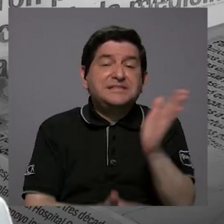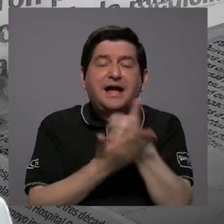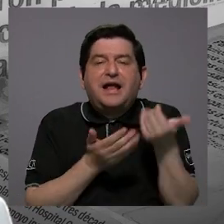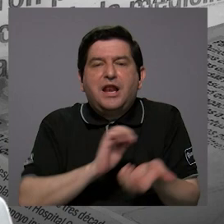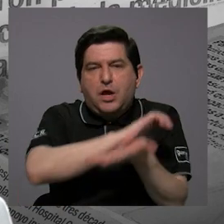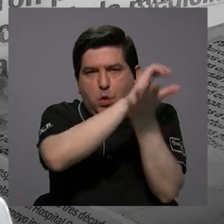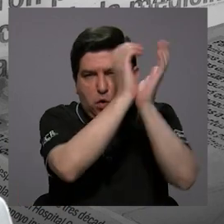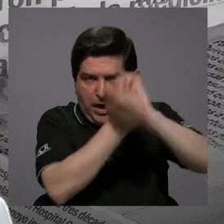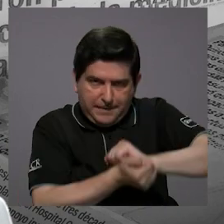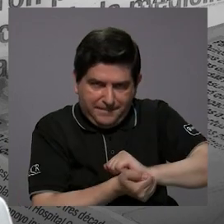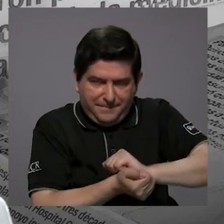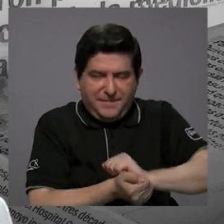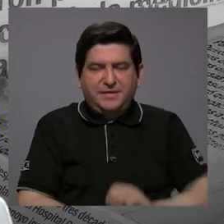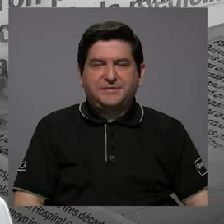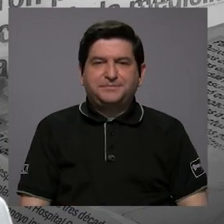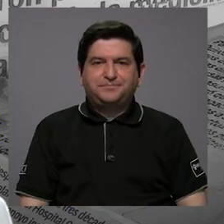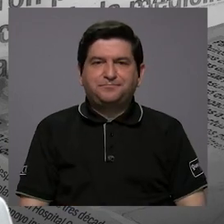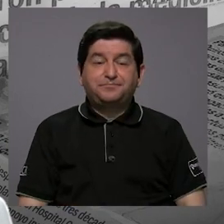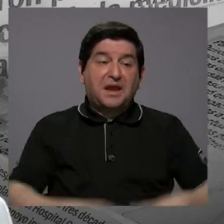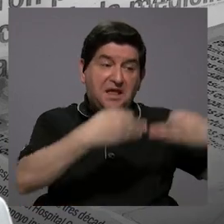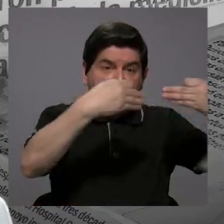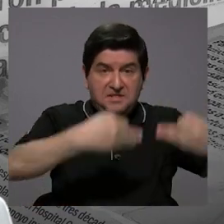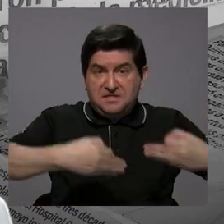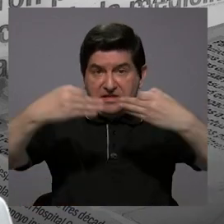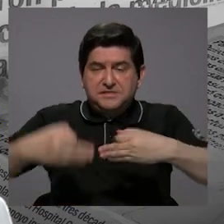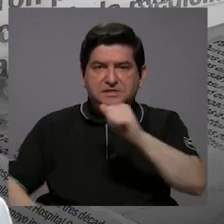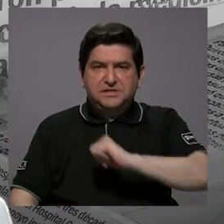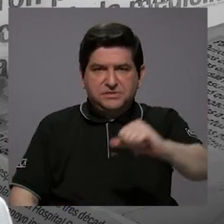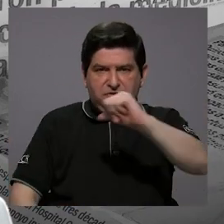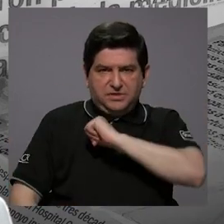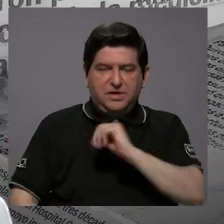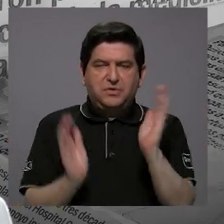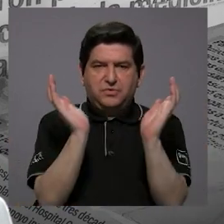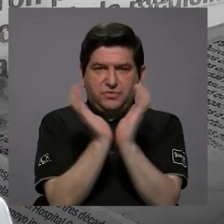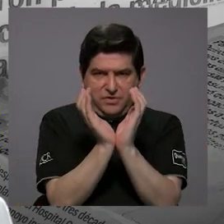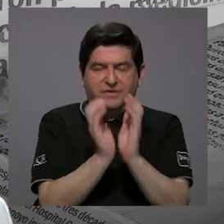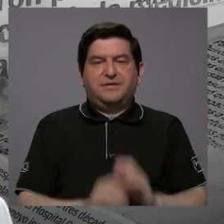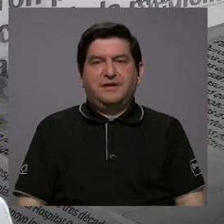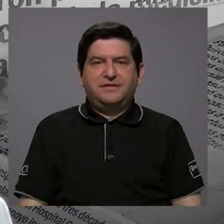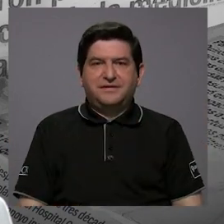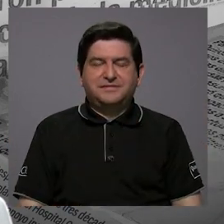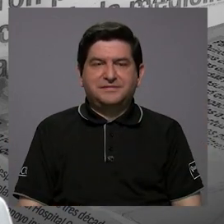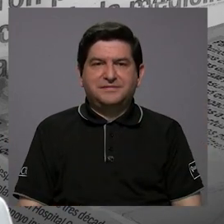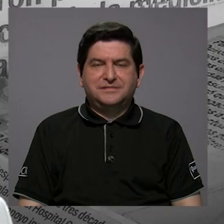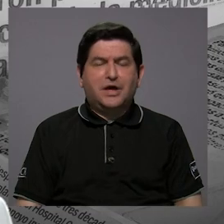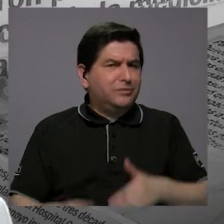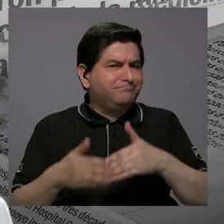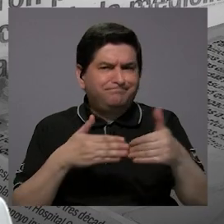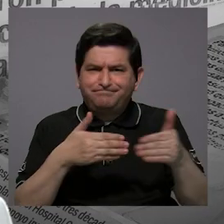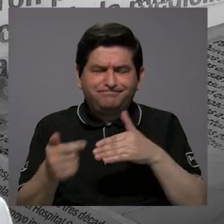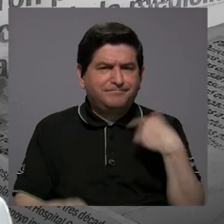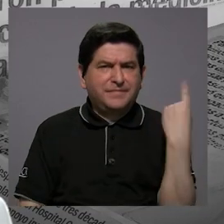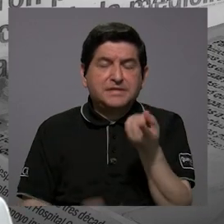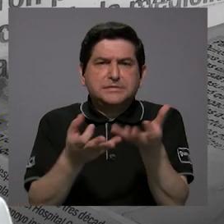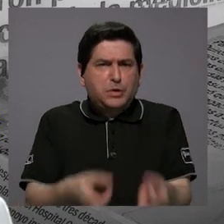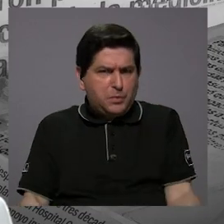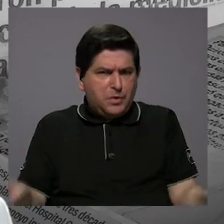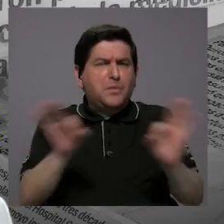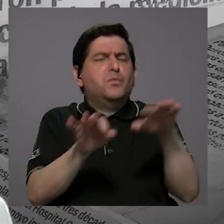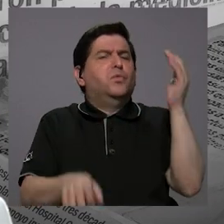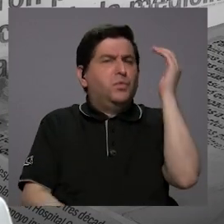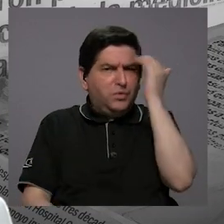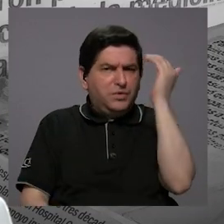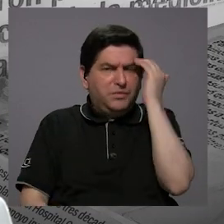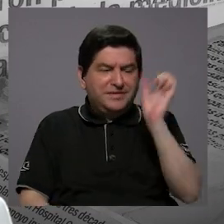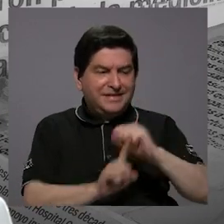cambio en las decisiones de las autoridades de la caja, pues a pesar de eso siempre es importante